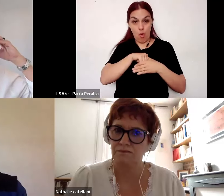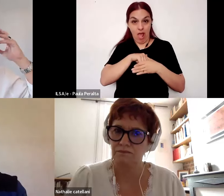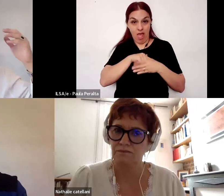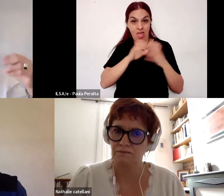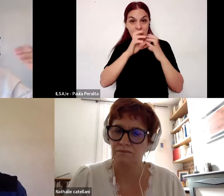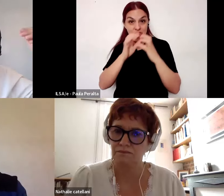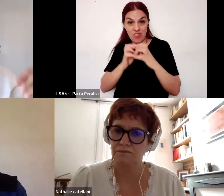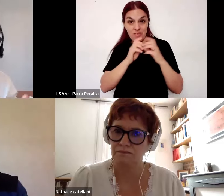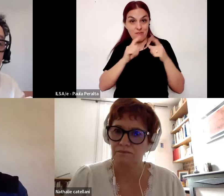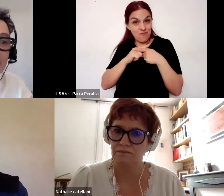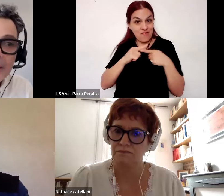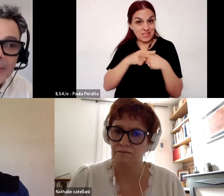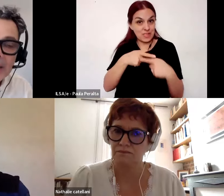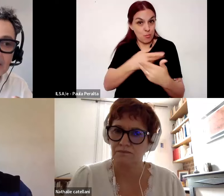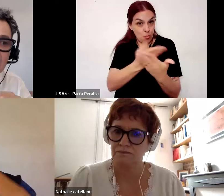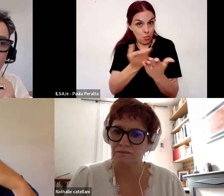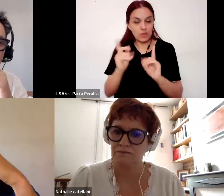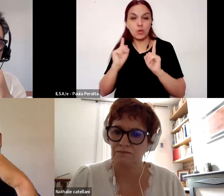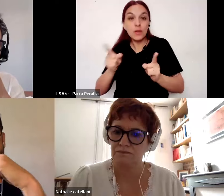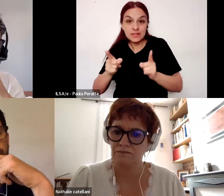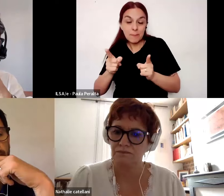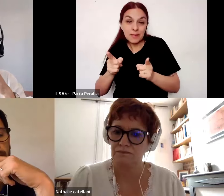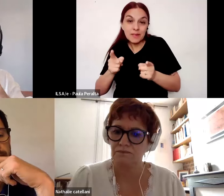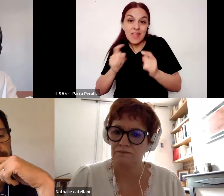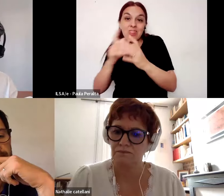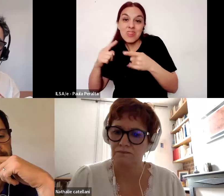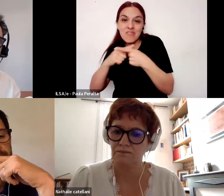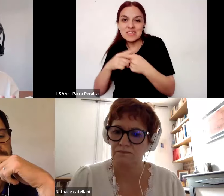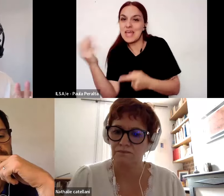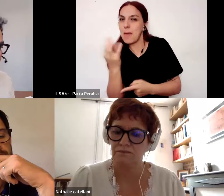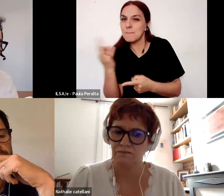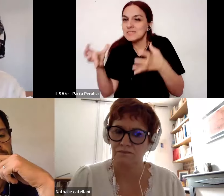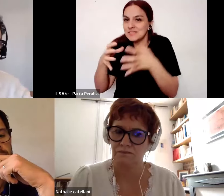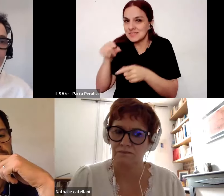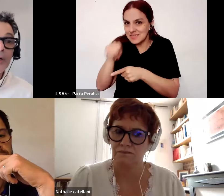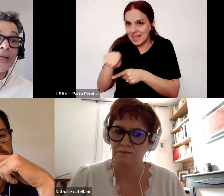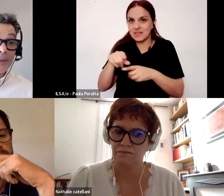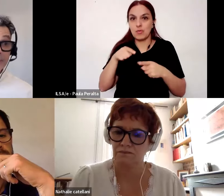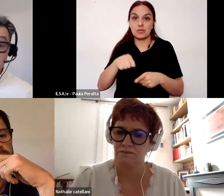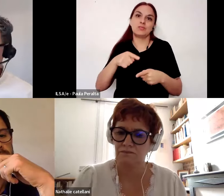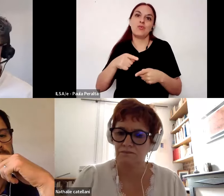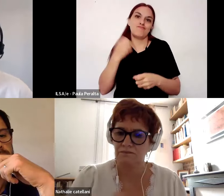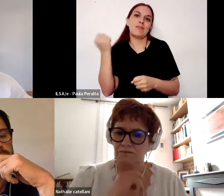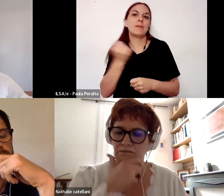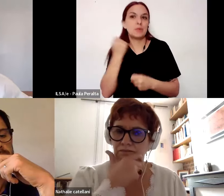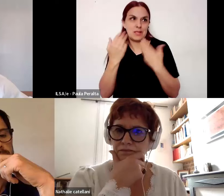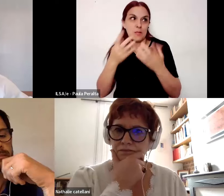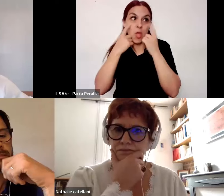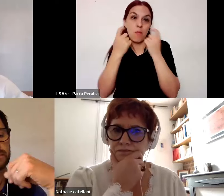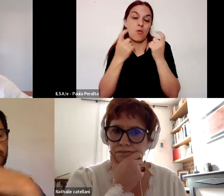en el debate público y también en el debate especializado entonces me parece que ahí hay todo un campo para explorar y para aprender